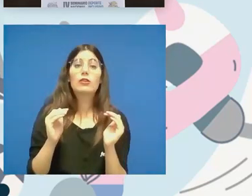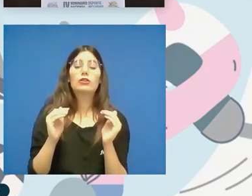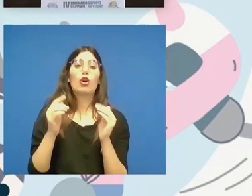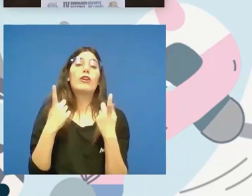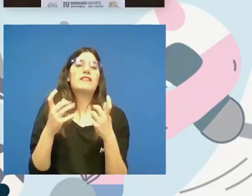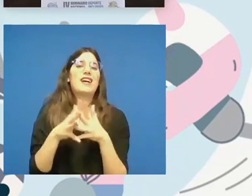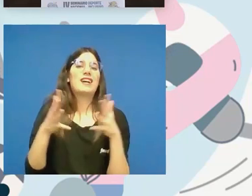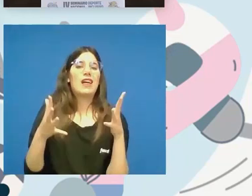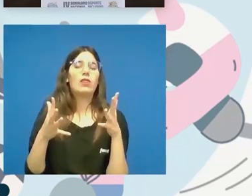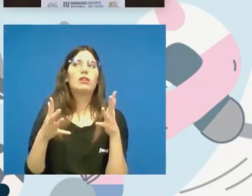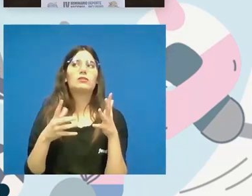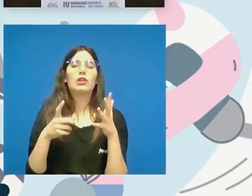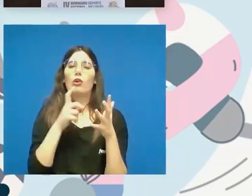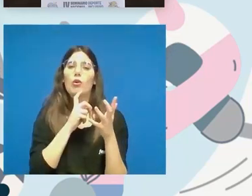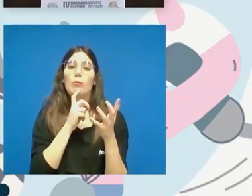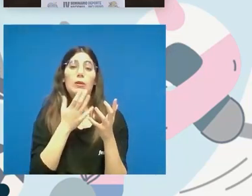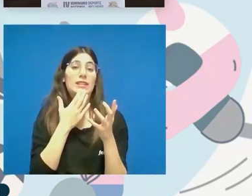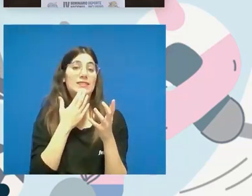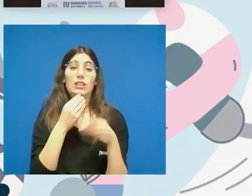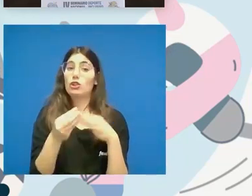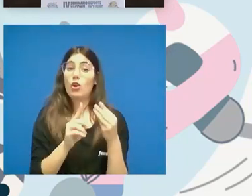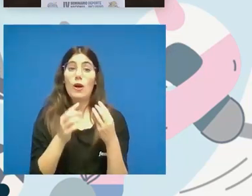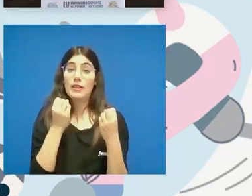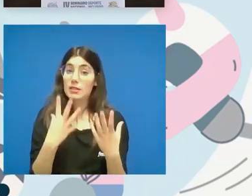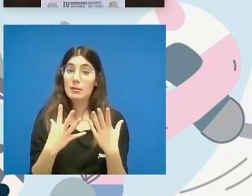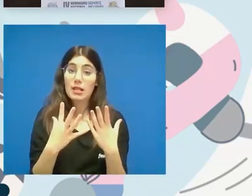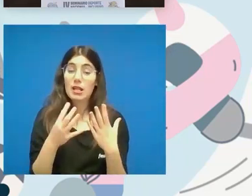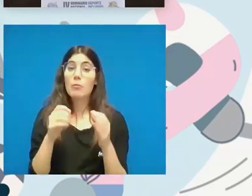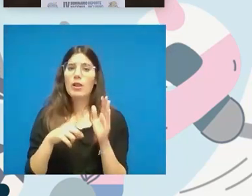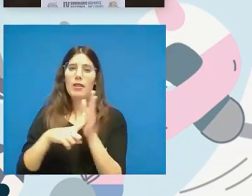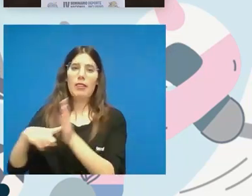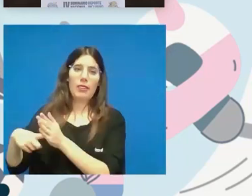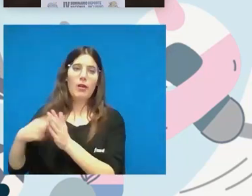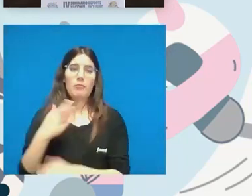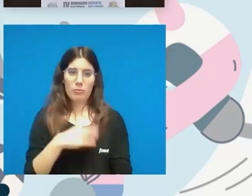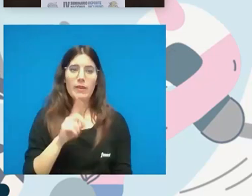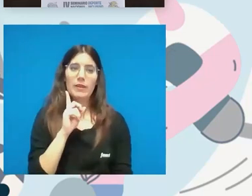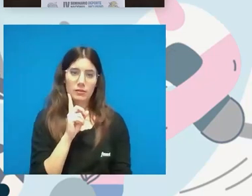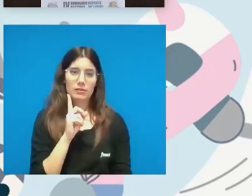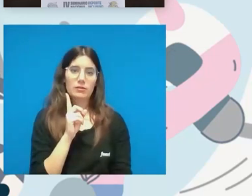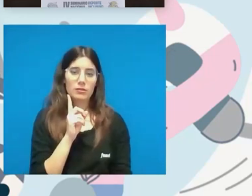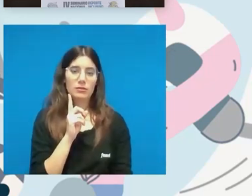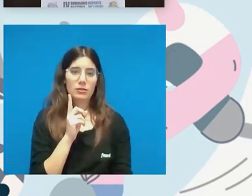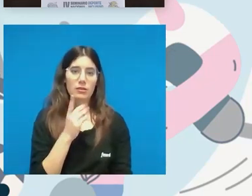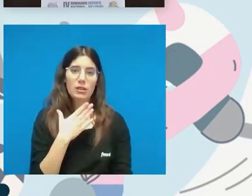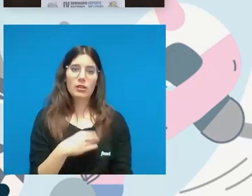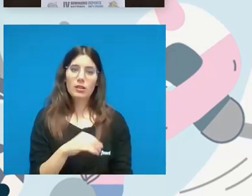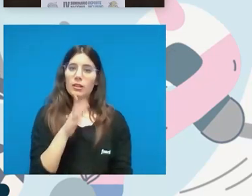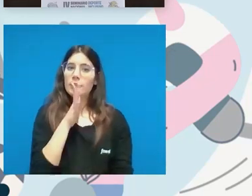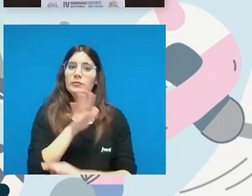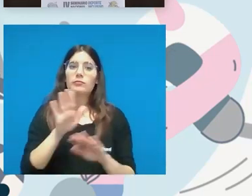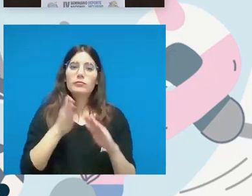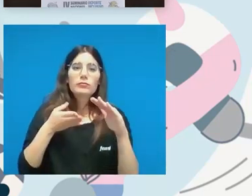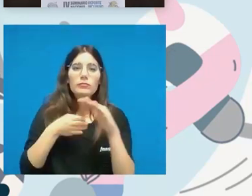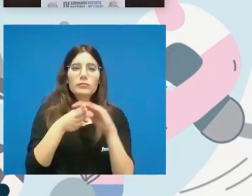es posible que si no lo hacemos bien y no lo hacemos de la mano se queden detrás es posible que no que solo accedan